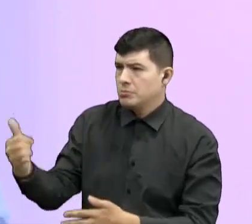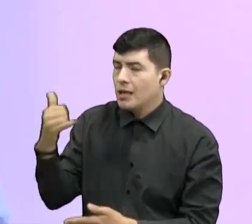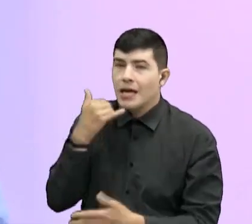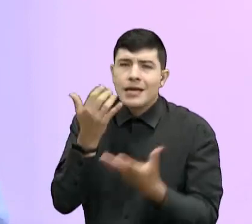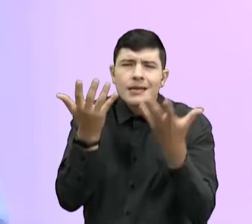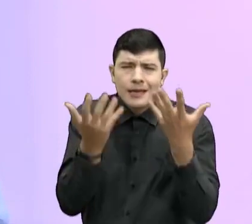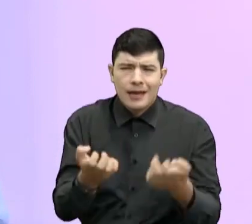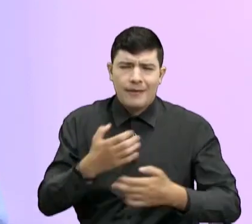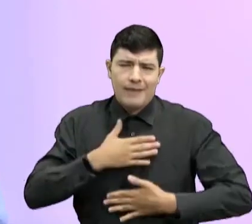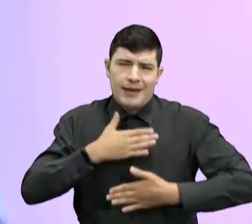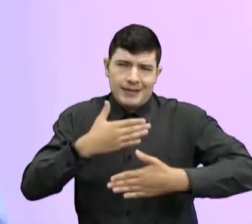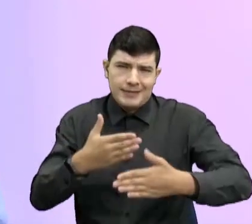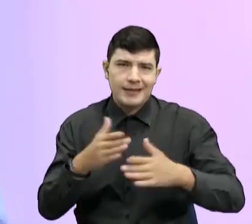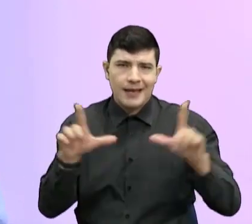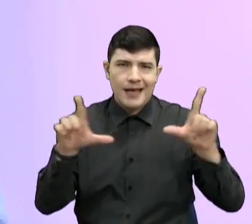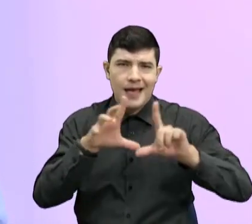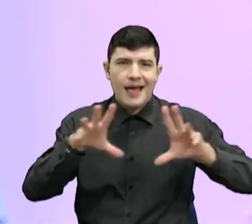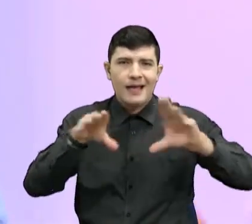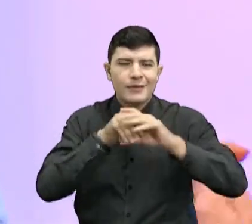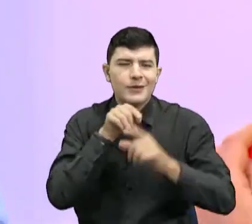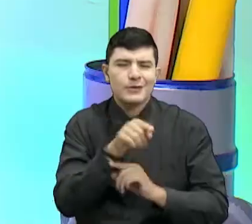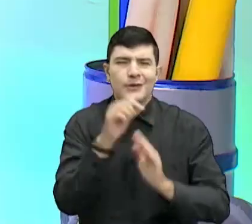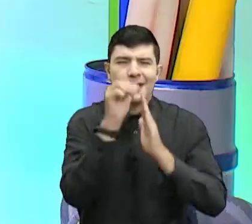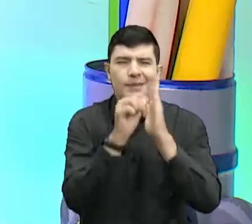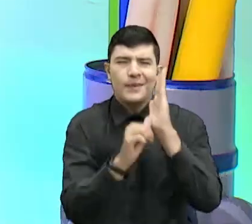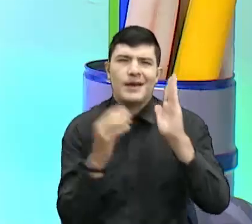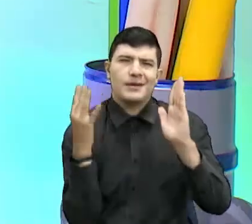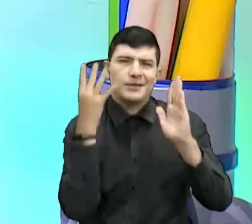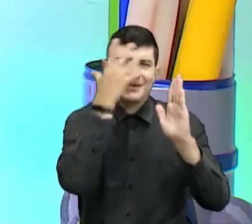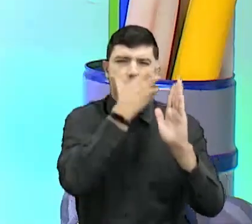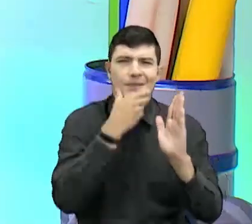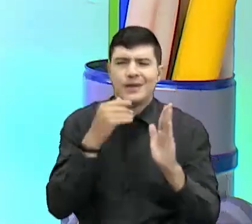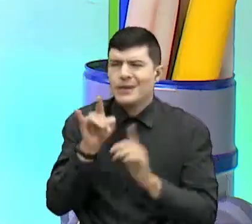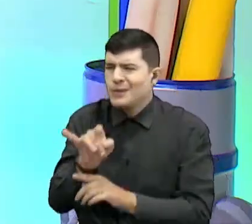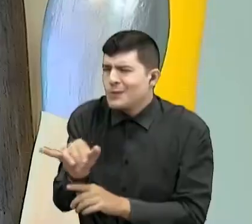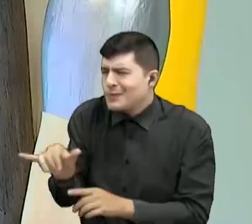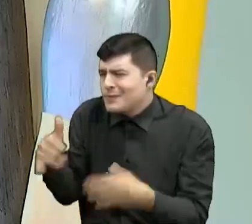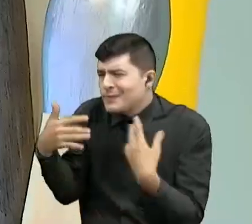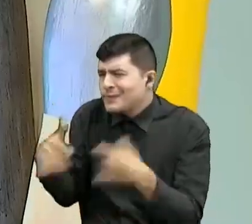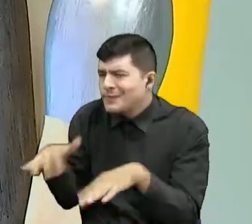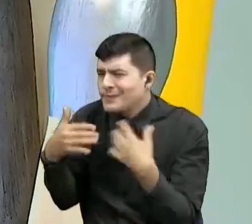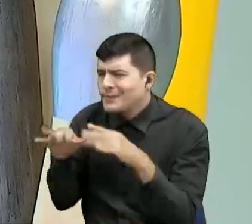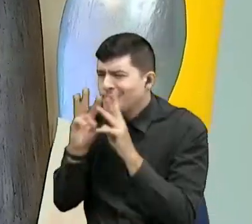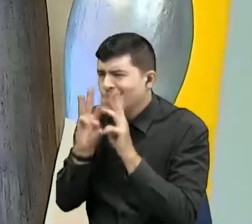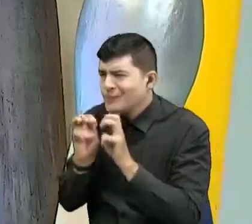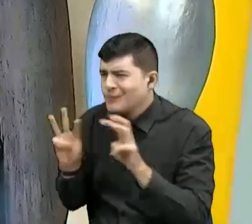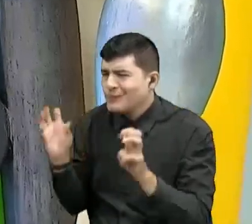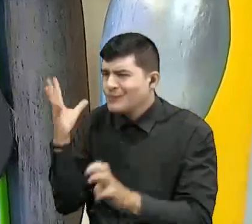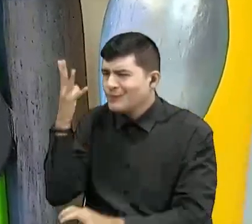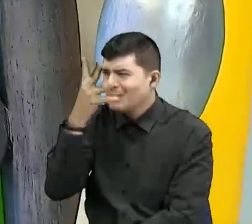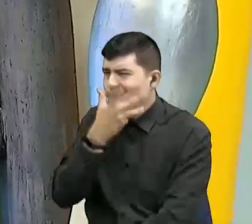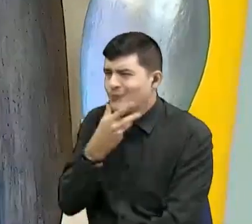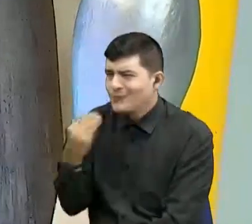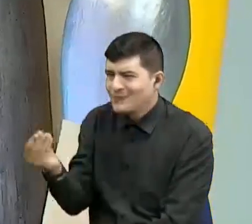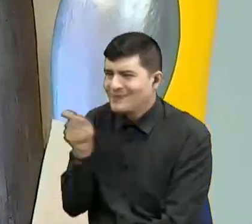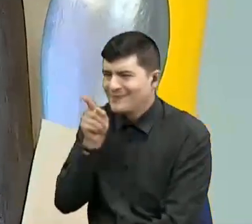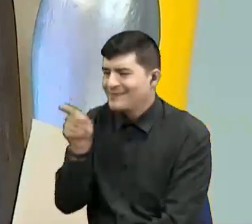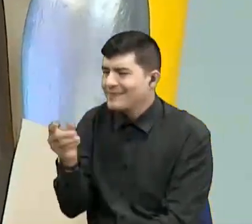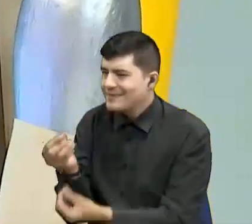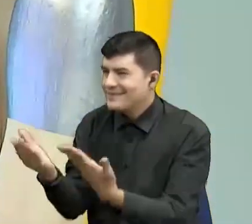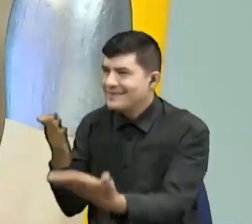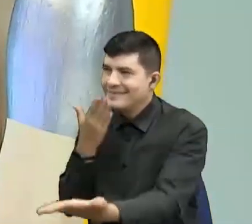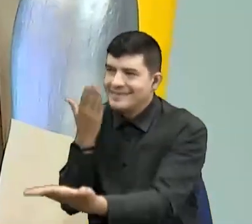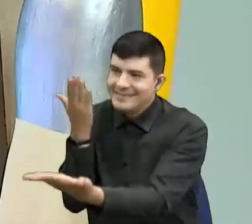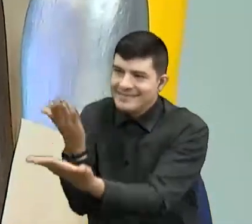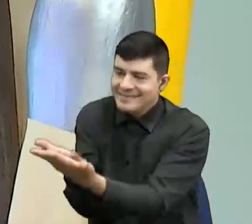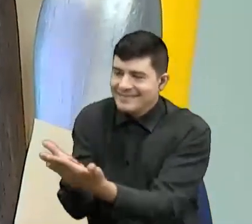por este programa tan bonito. ¡Ay! Pero, ¿qué eres, sería tan hermosa, carajos? ¡Gracias,